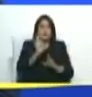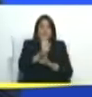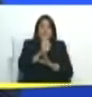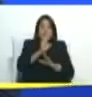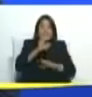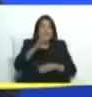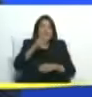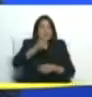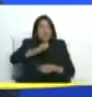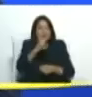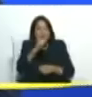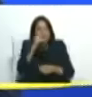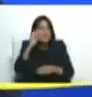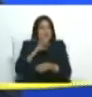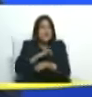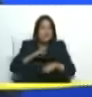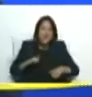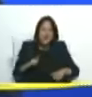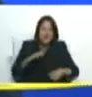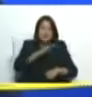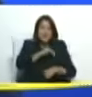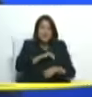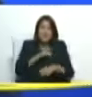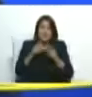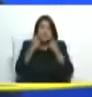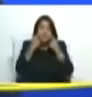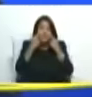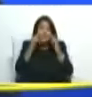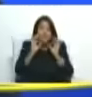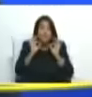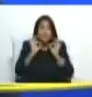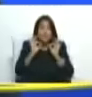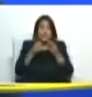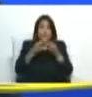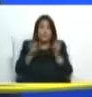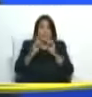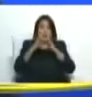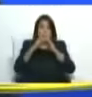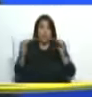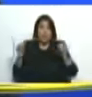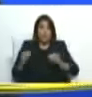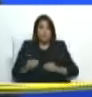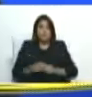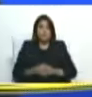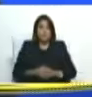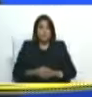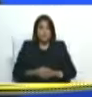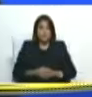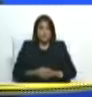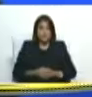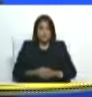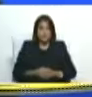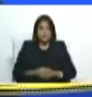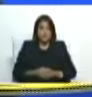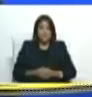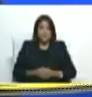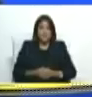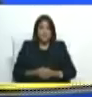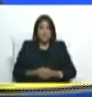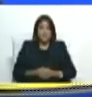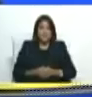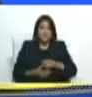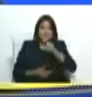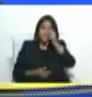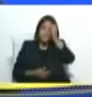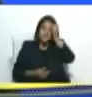siempre pendiente de todo, de lo que es y de lo que no es también